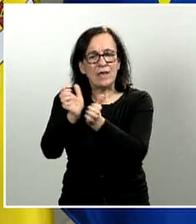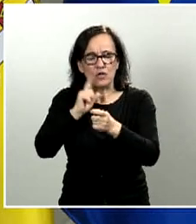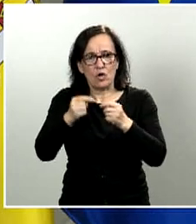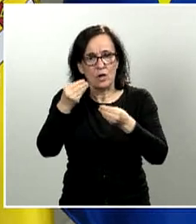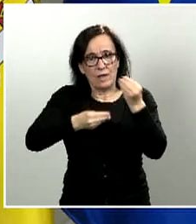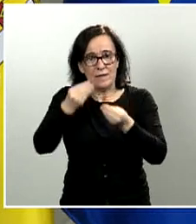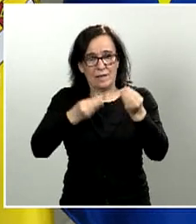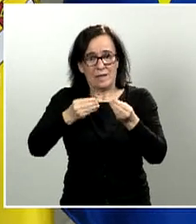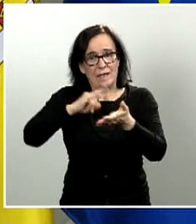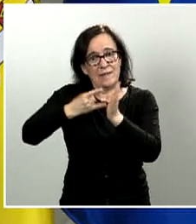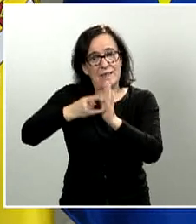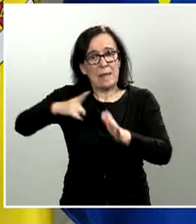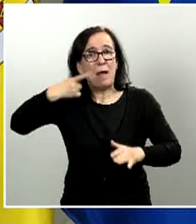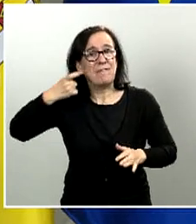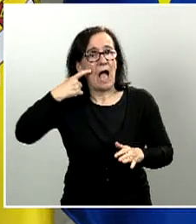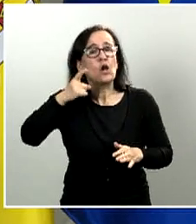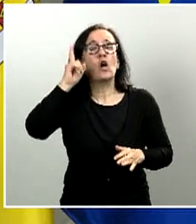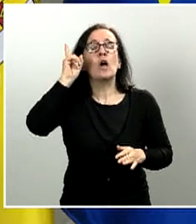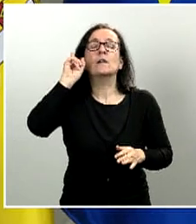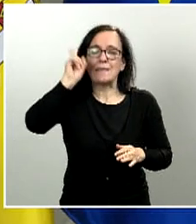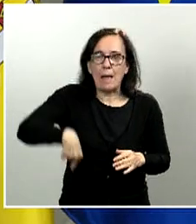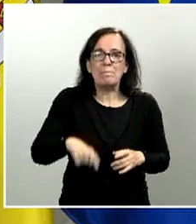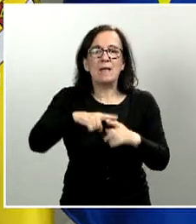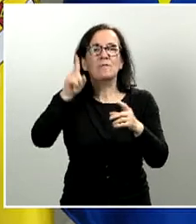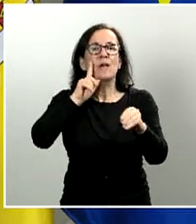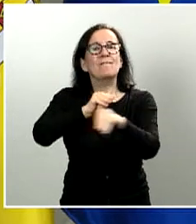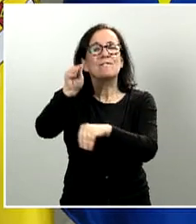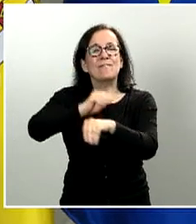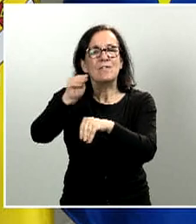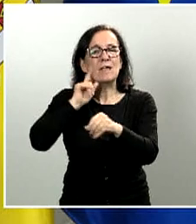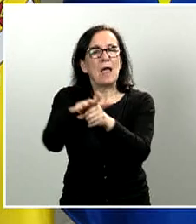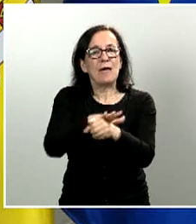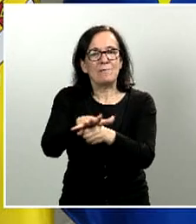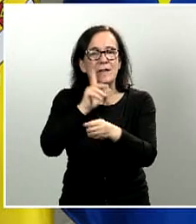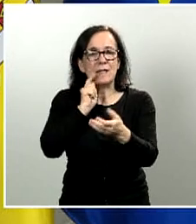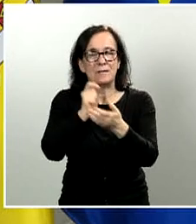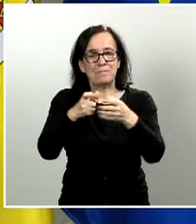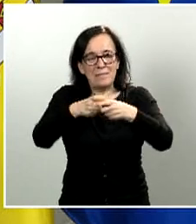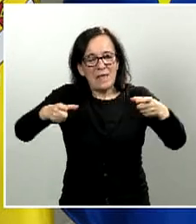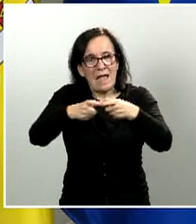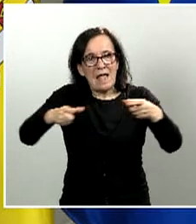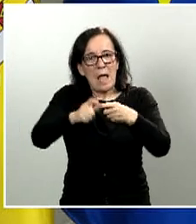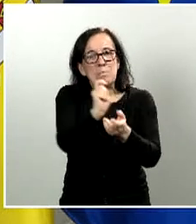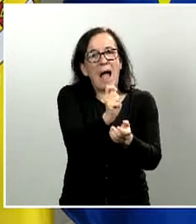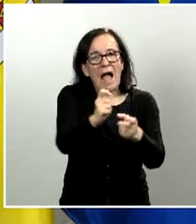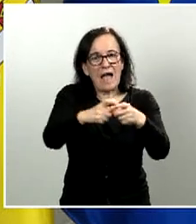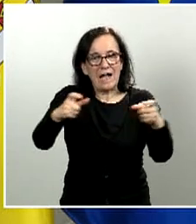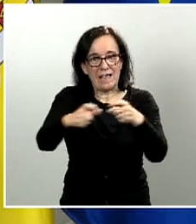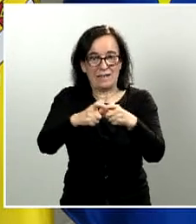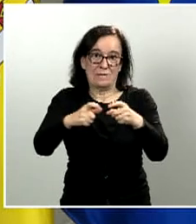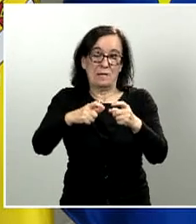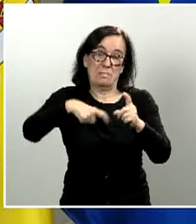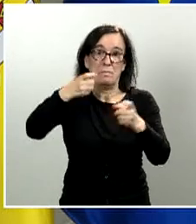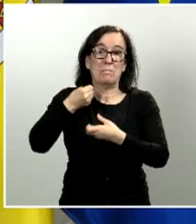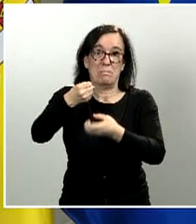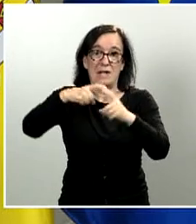sistema bancario, sino también el sistema de financiación basado en pagarés del mercado alternativo de renta fija, fomentando así el